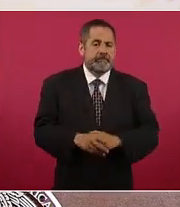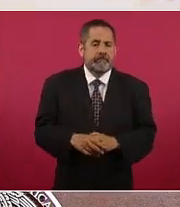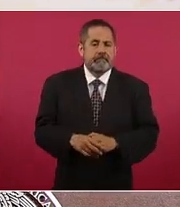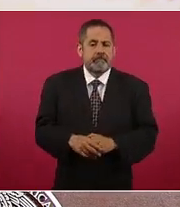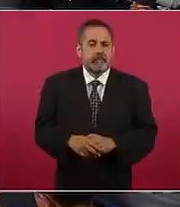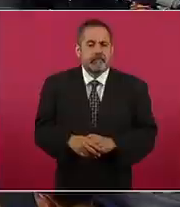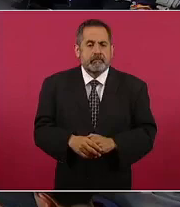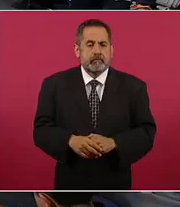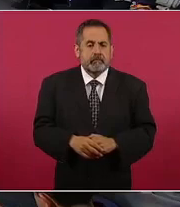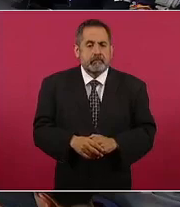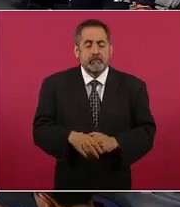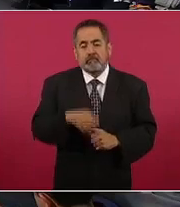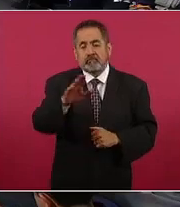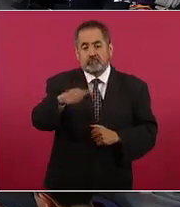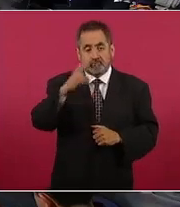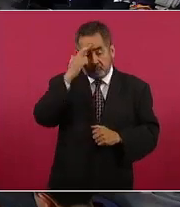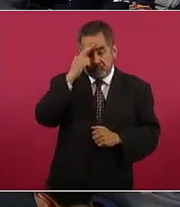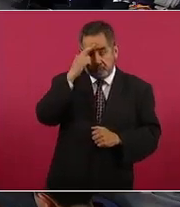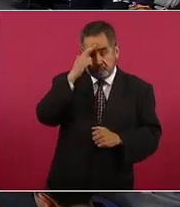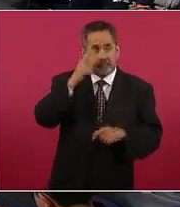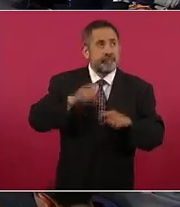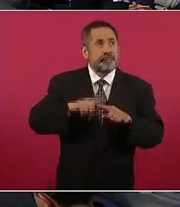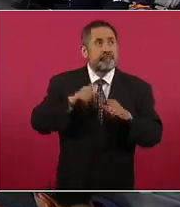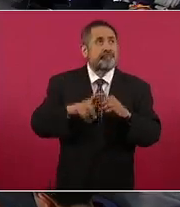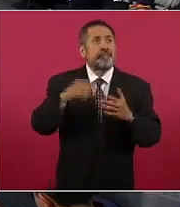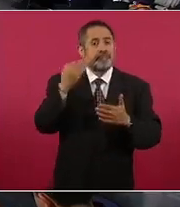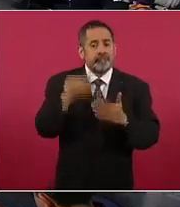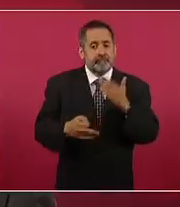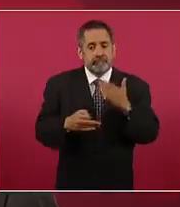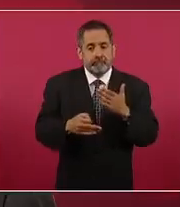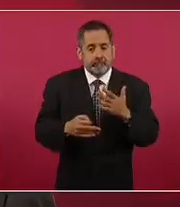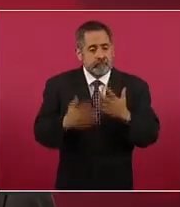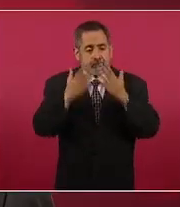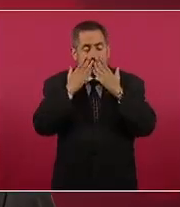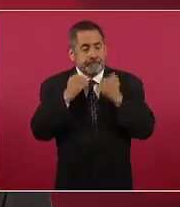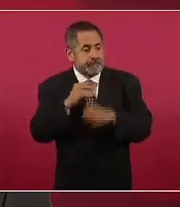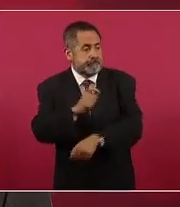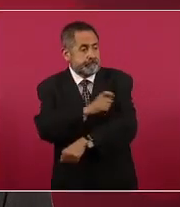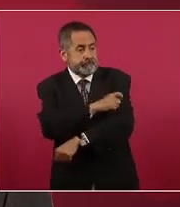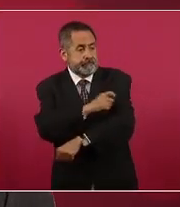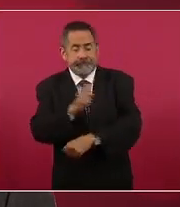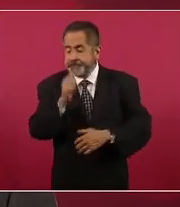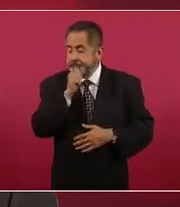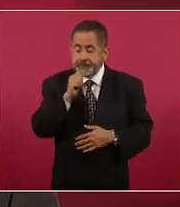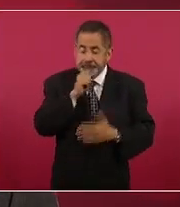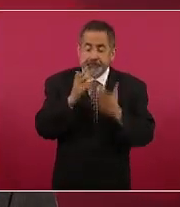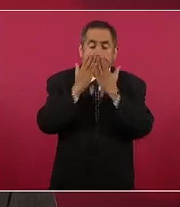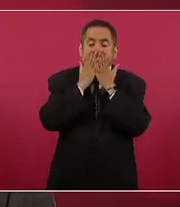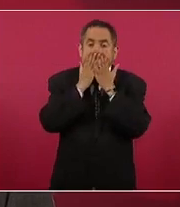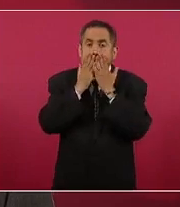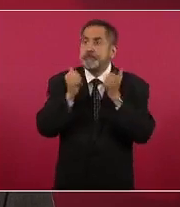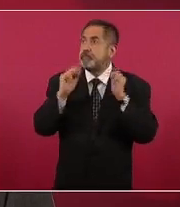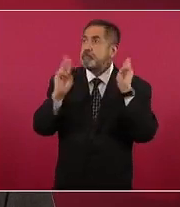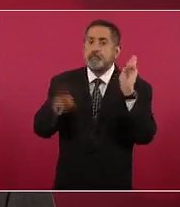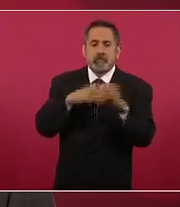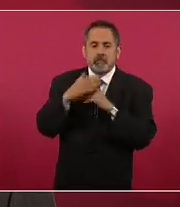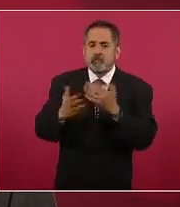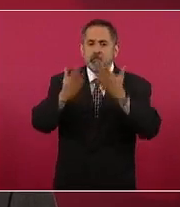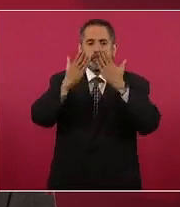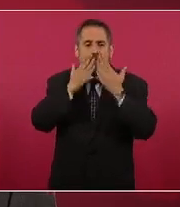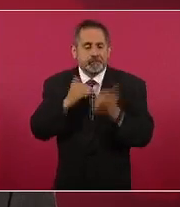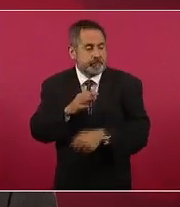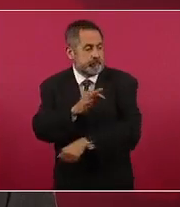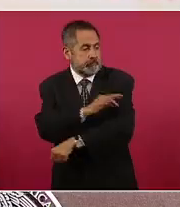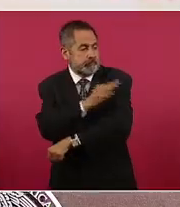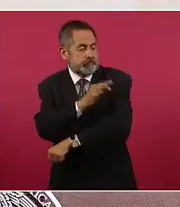momento el segmento de población que quedaría sin vacuna porque todavía no existe ninguna vacuna en el mundo que se haya